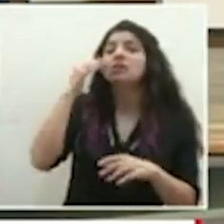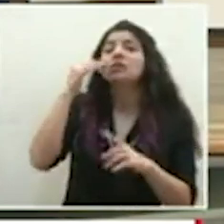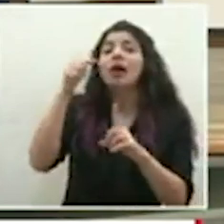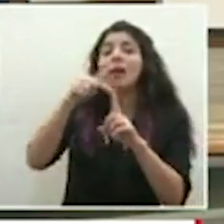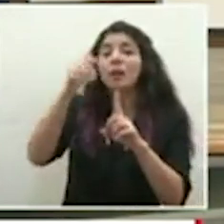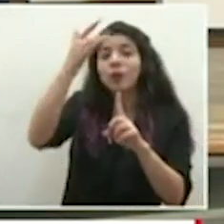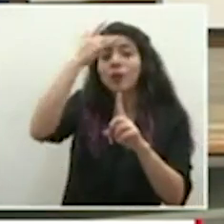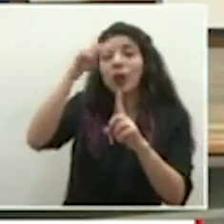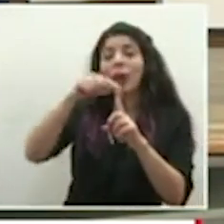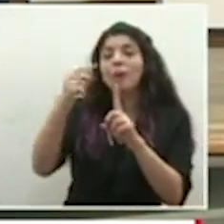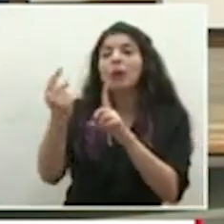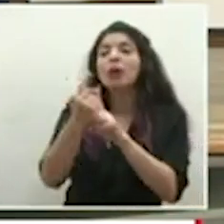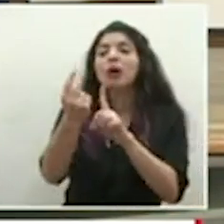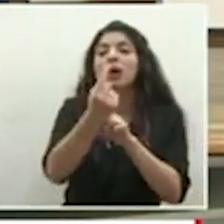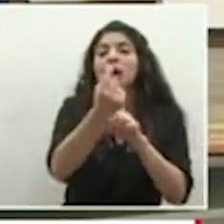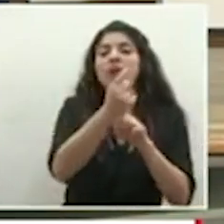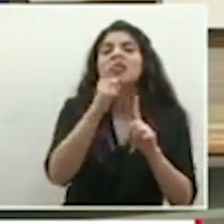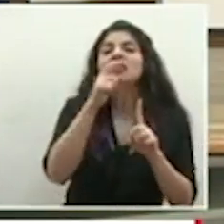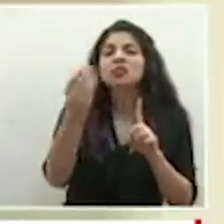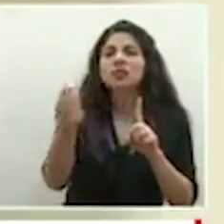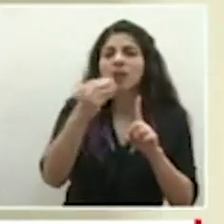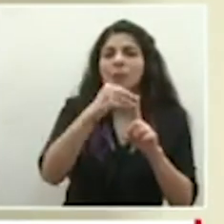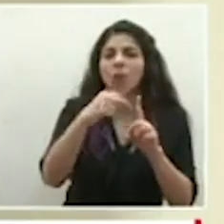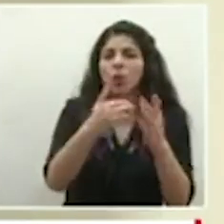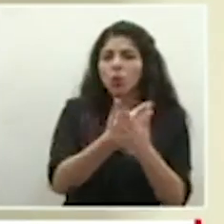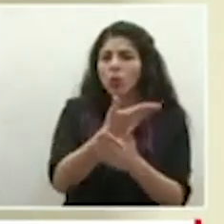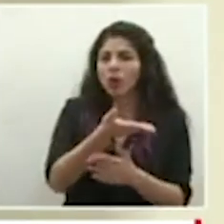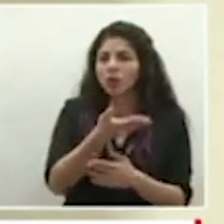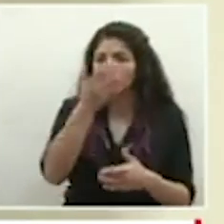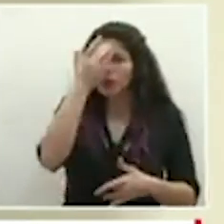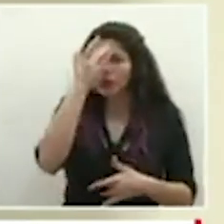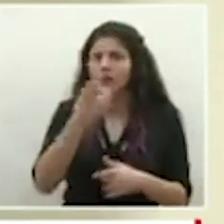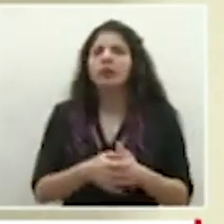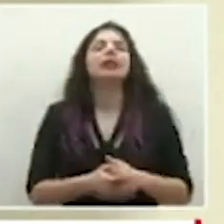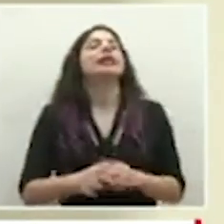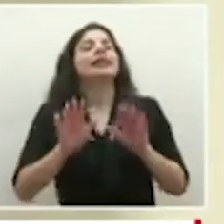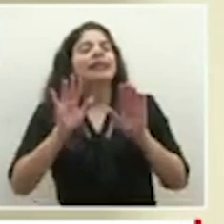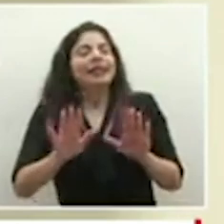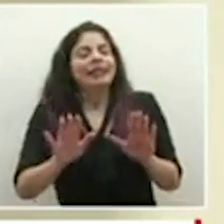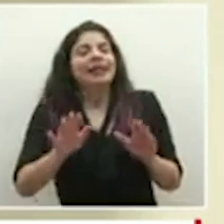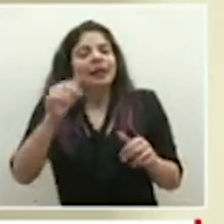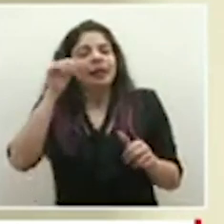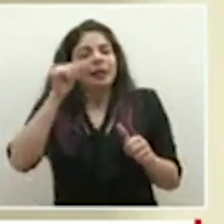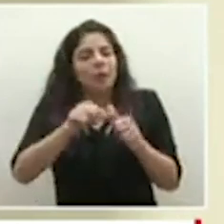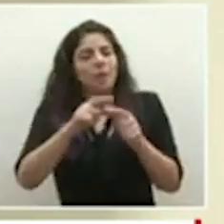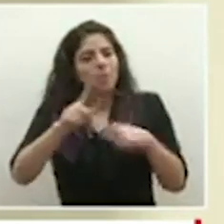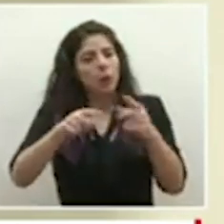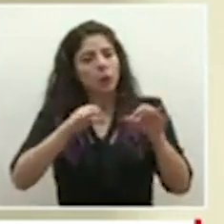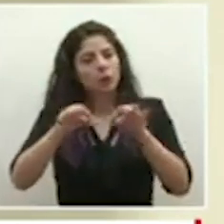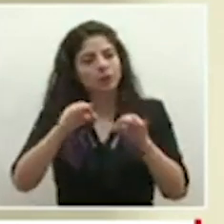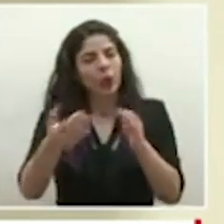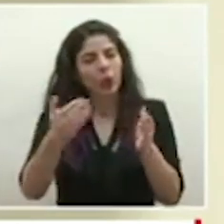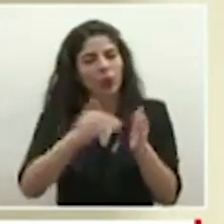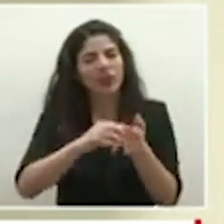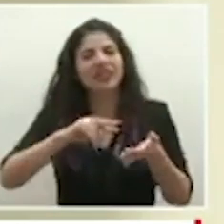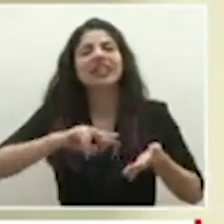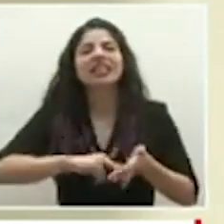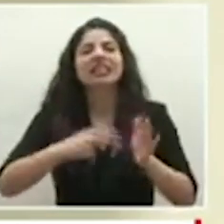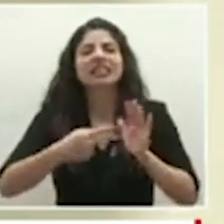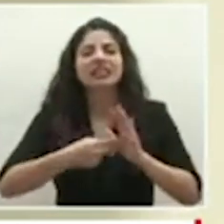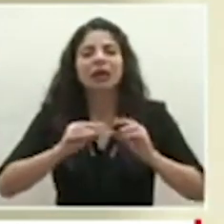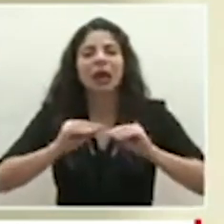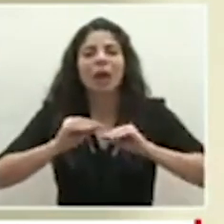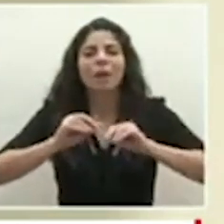epidemiológicos de los nuevos casos ok recordemos vamos a explicar un poquito qué significa otra vez transmisión comunitaria